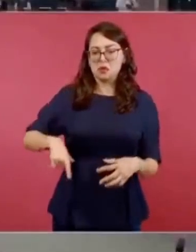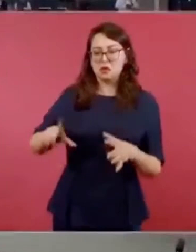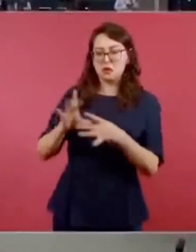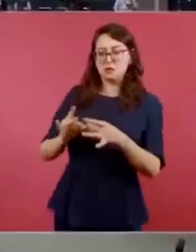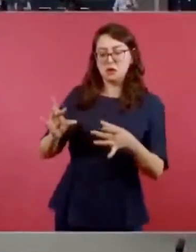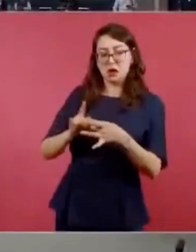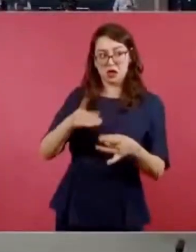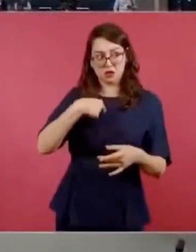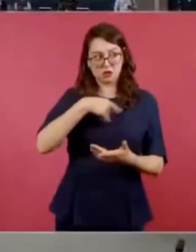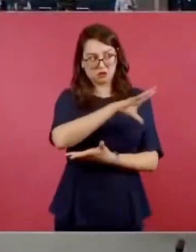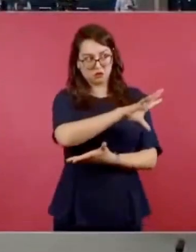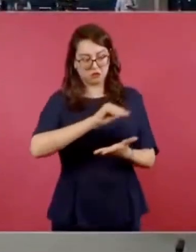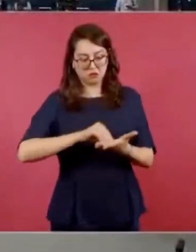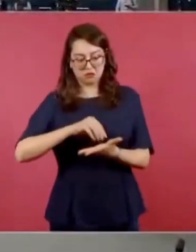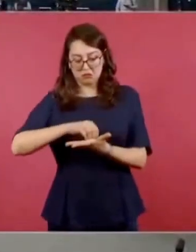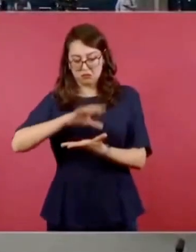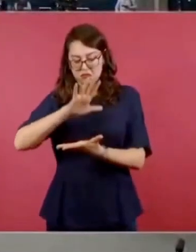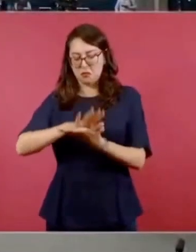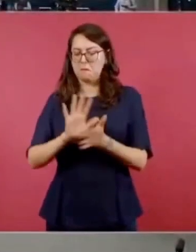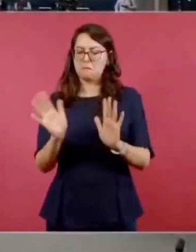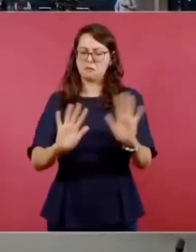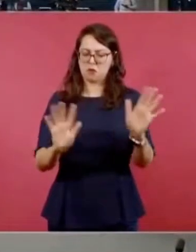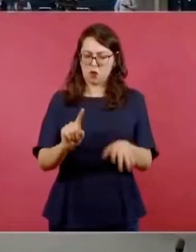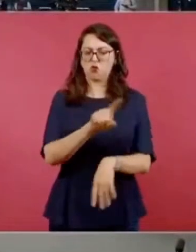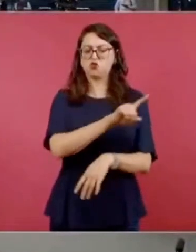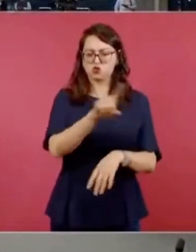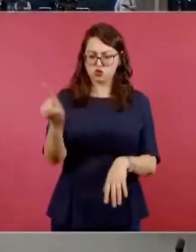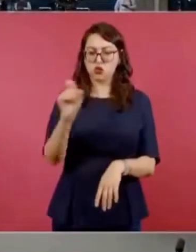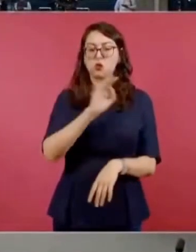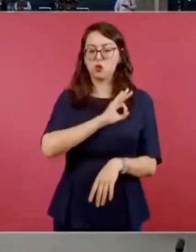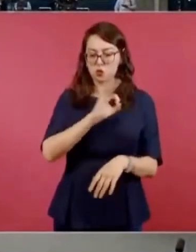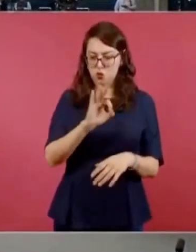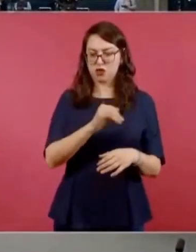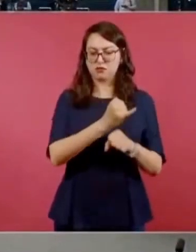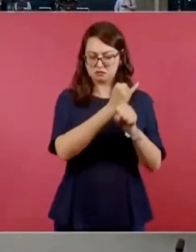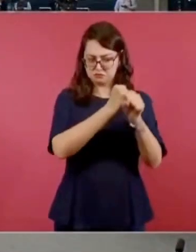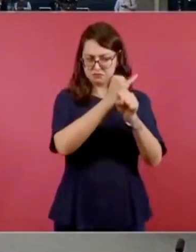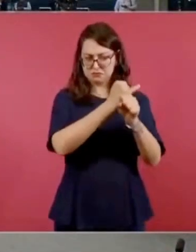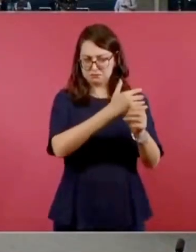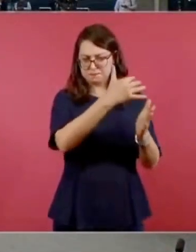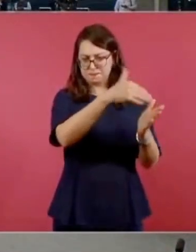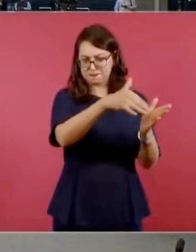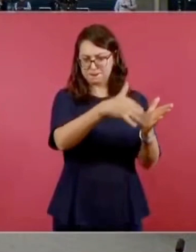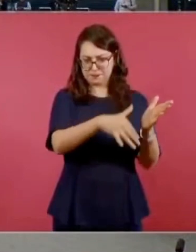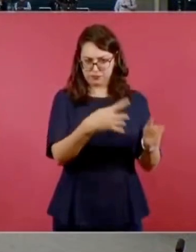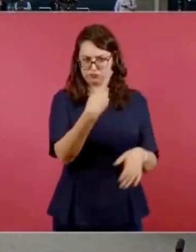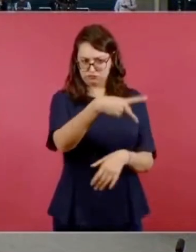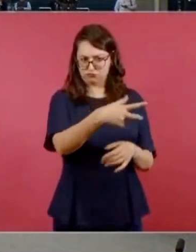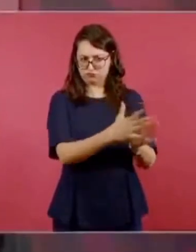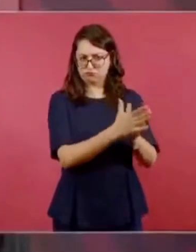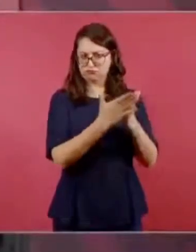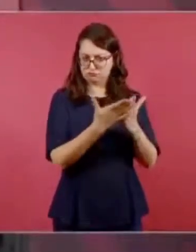pero sí invito a que se lea. está en su libro